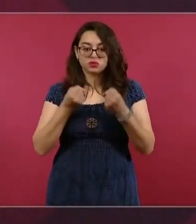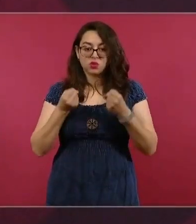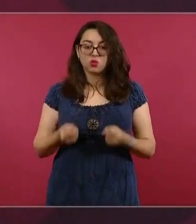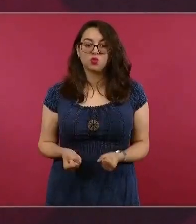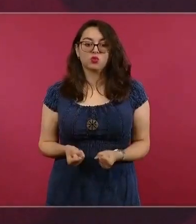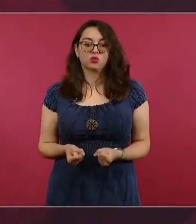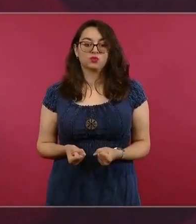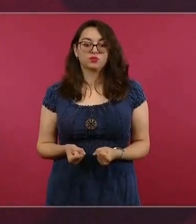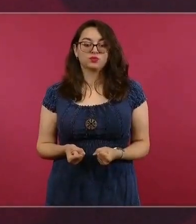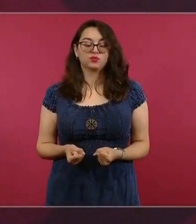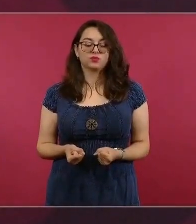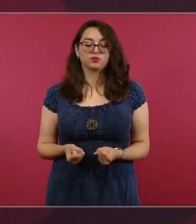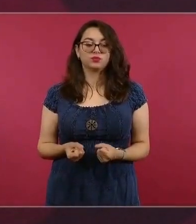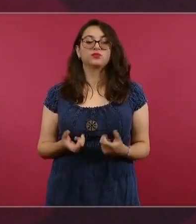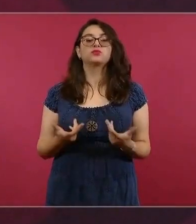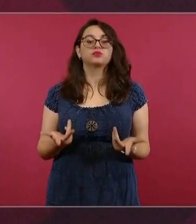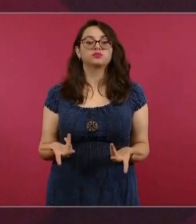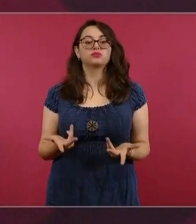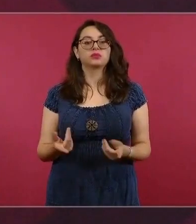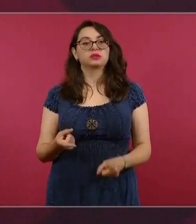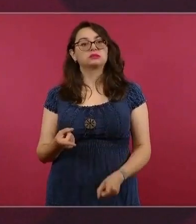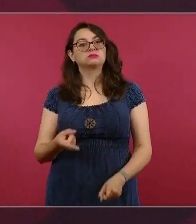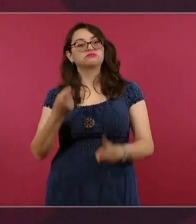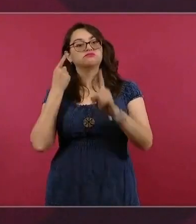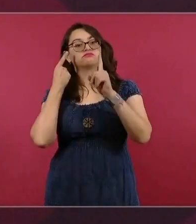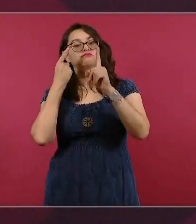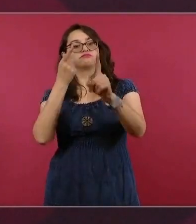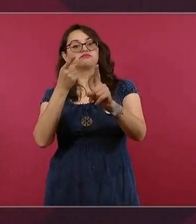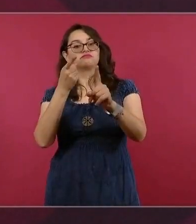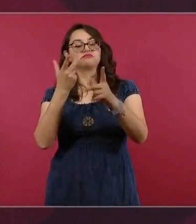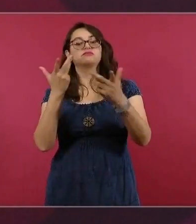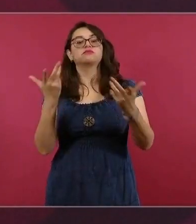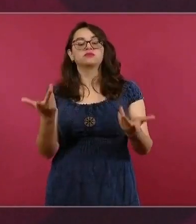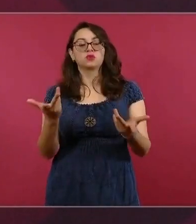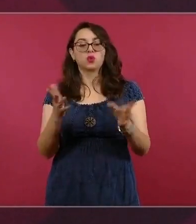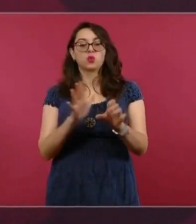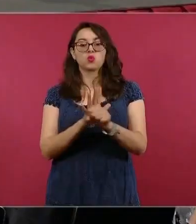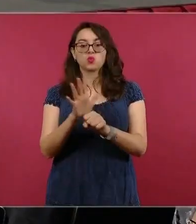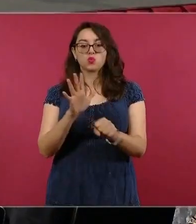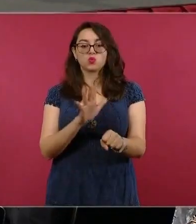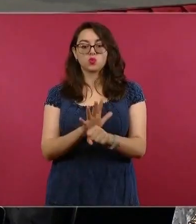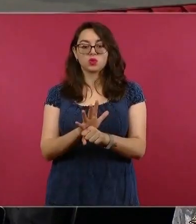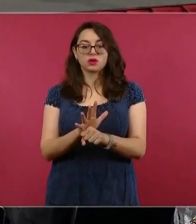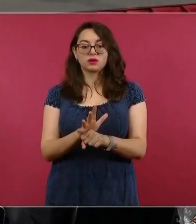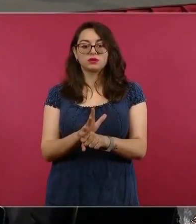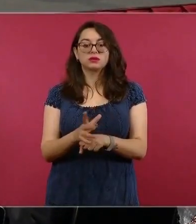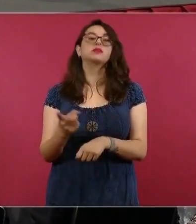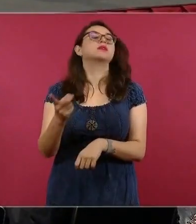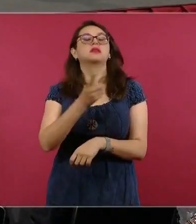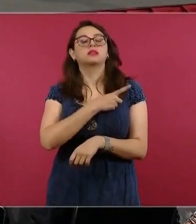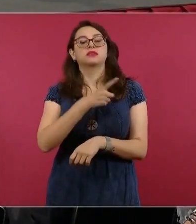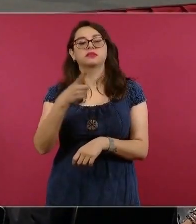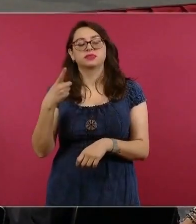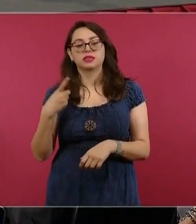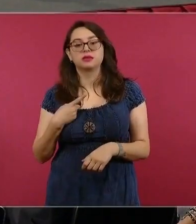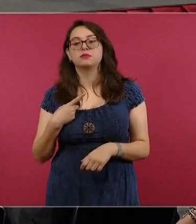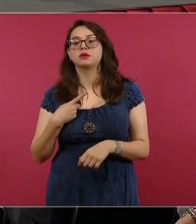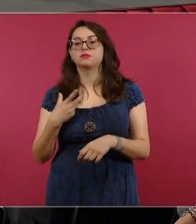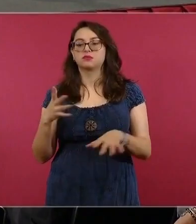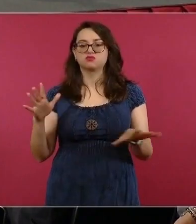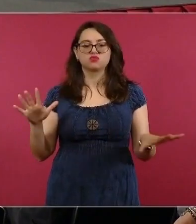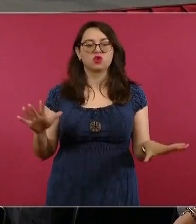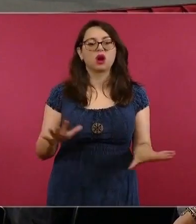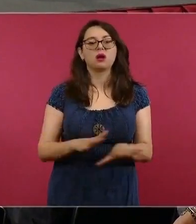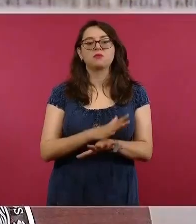Así, el reto futuro de la salud consiste en cambiar la solidez, en combinar